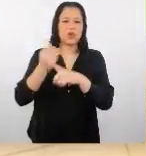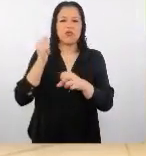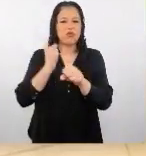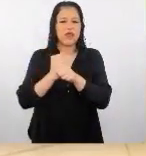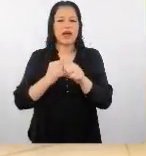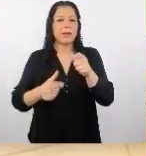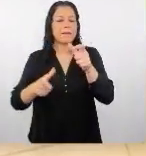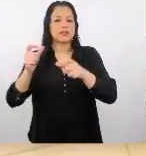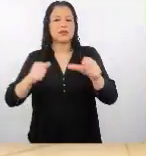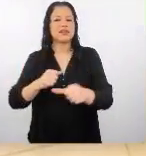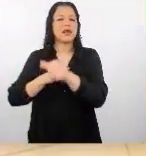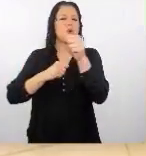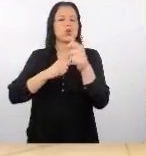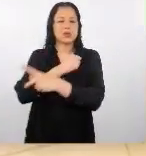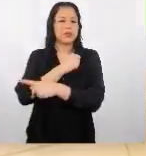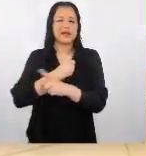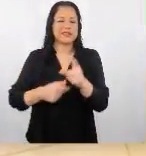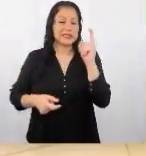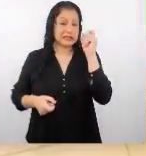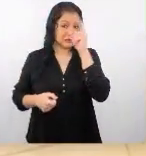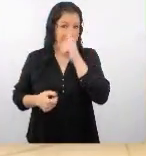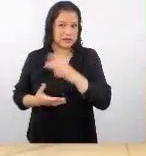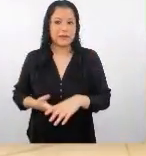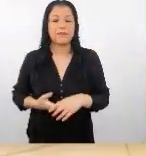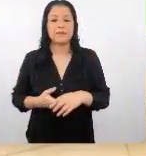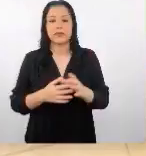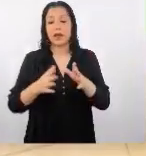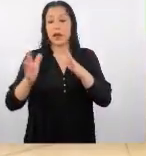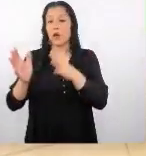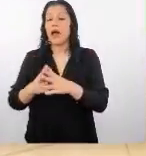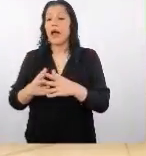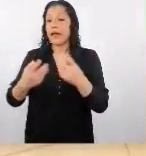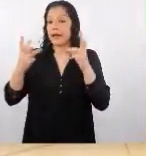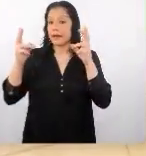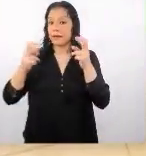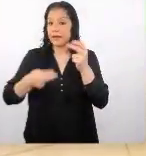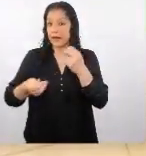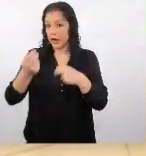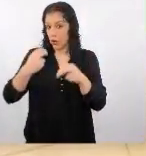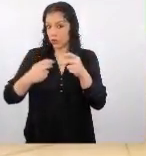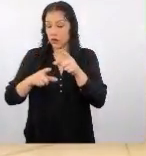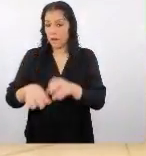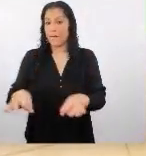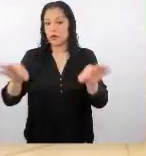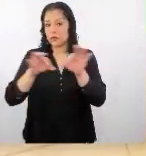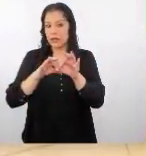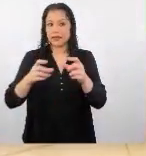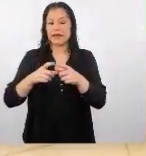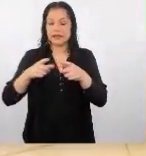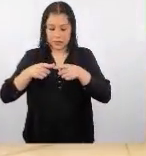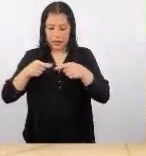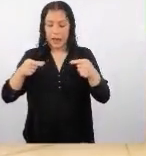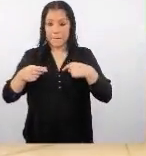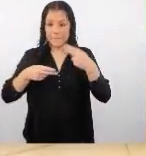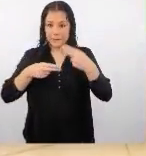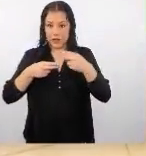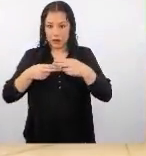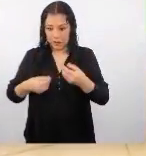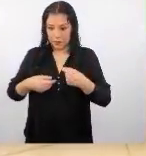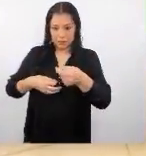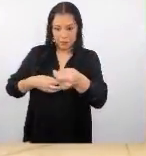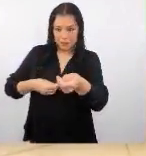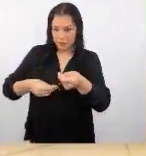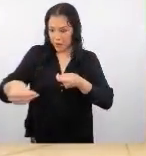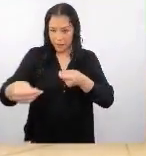extranjero normalmente en cuanto a la cita de negocios algo importante es el intercambio de tarjetas personales con los invitados